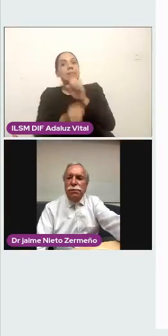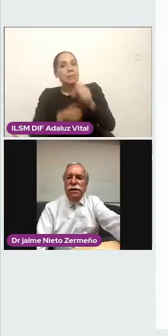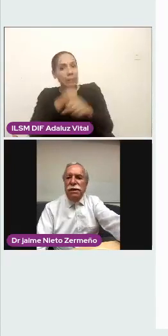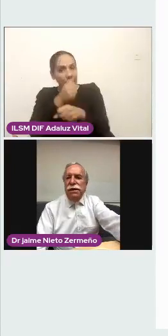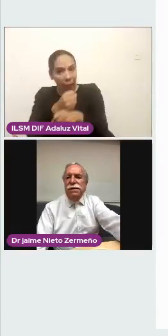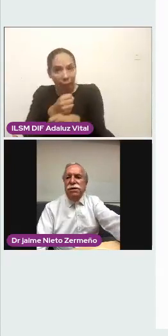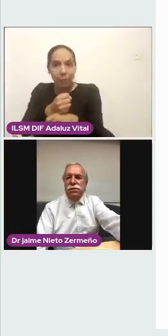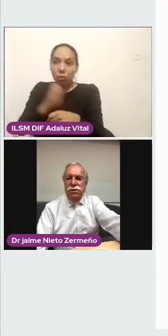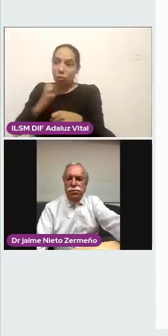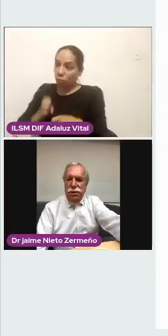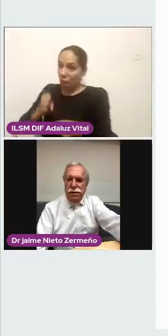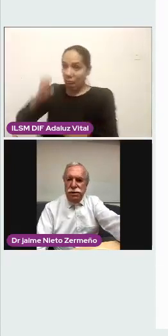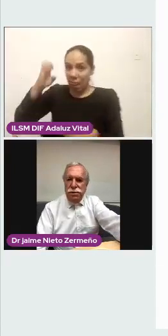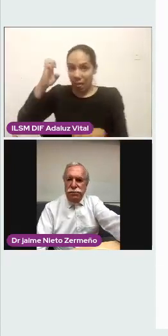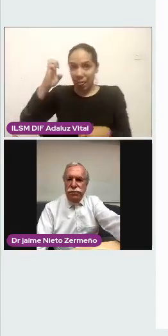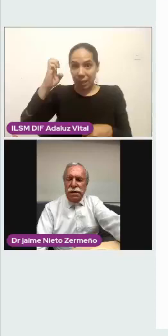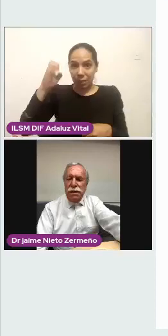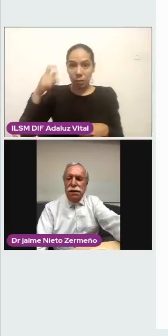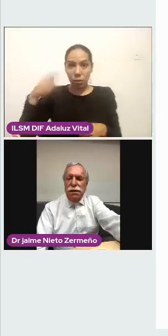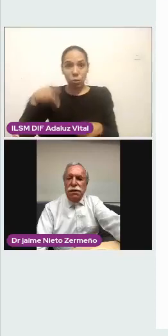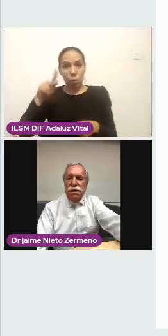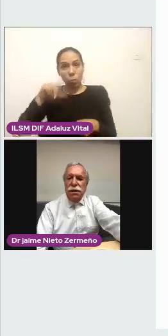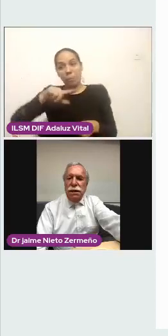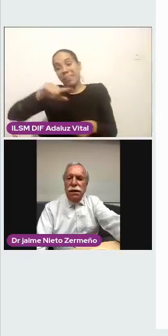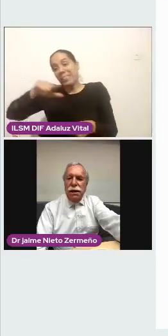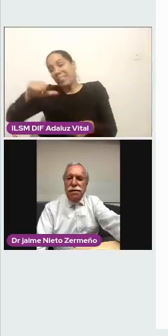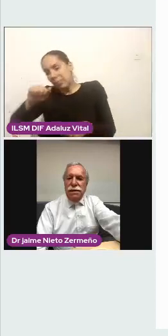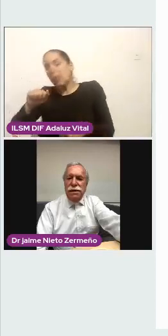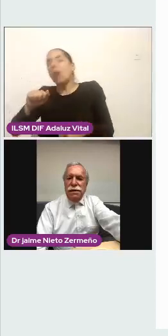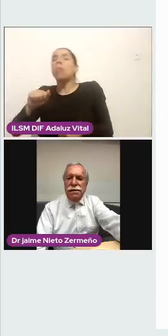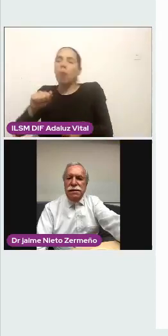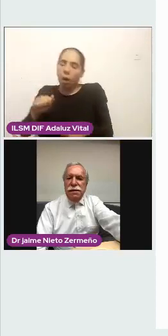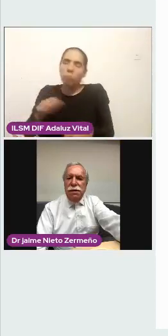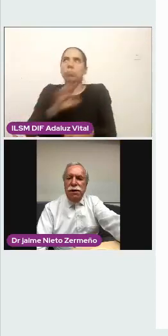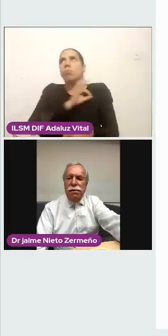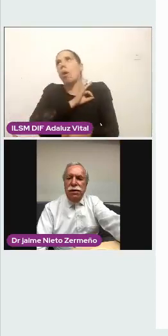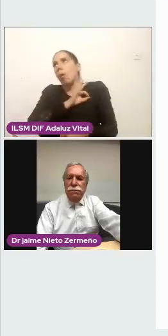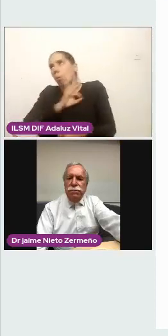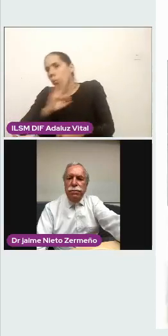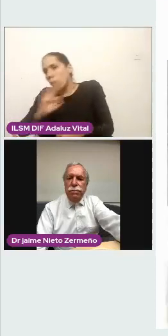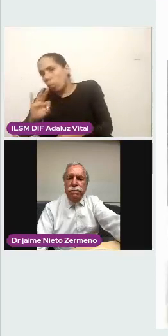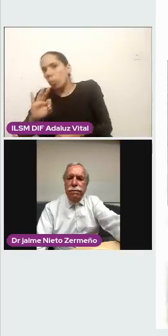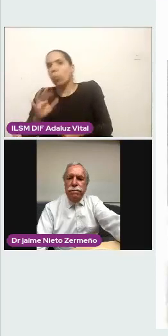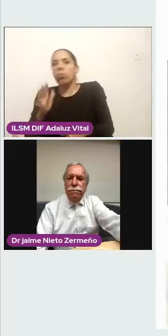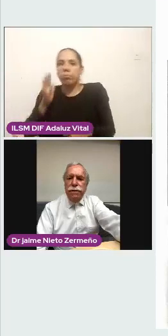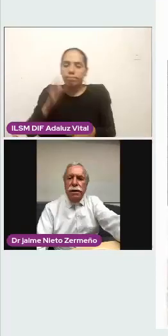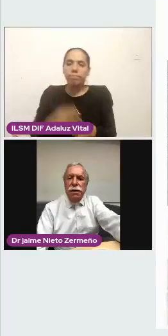justamente 10 años después. La siguiente, si es tan amable,